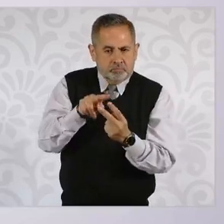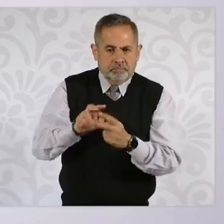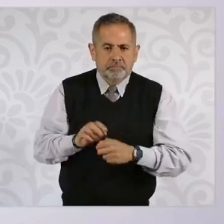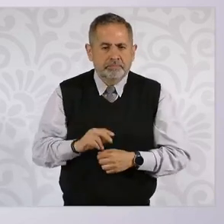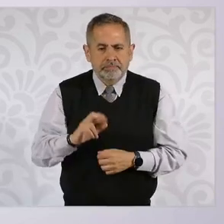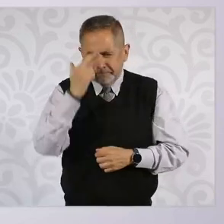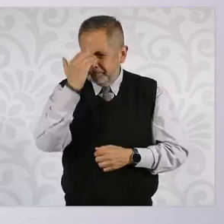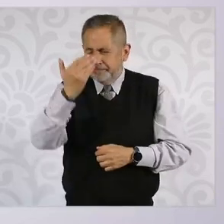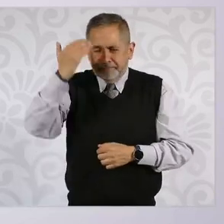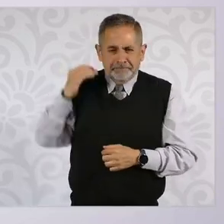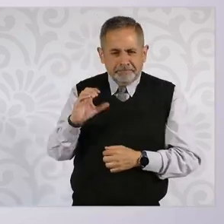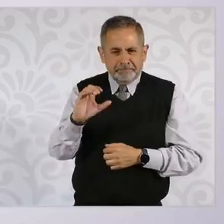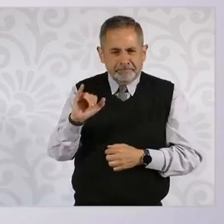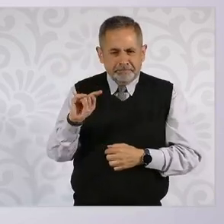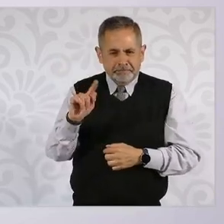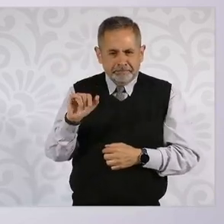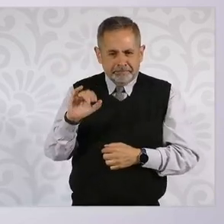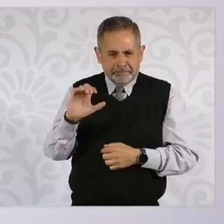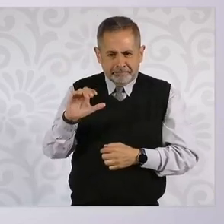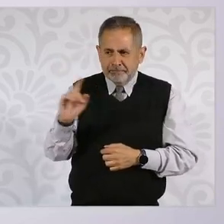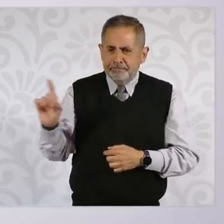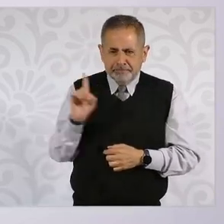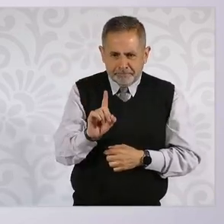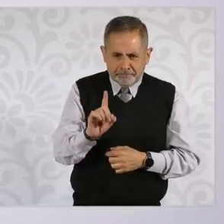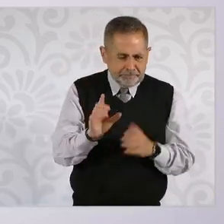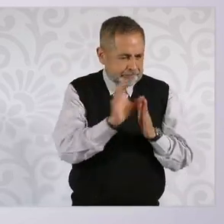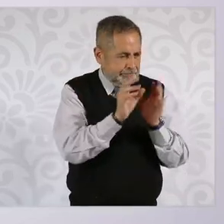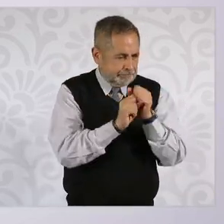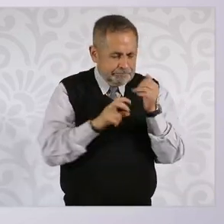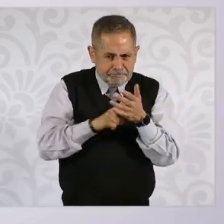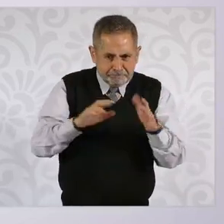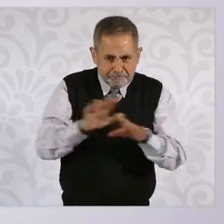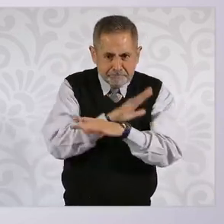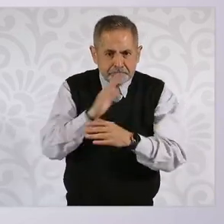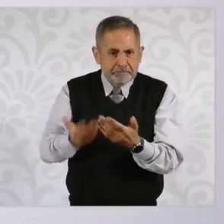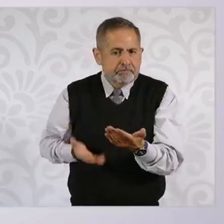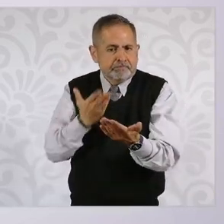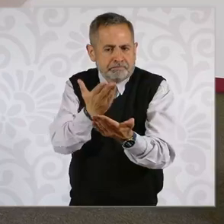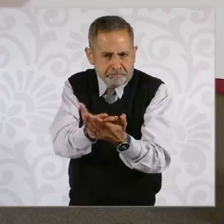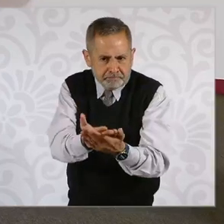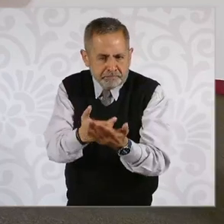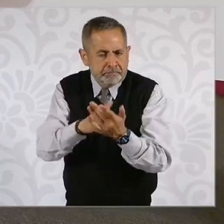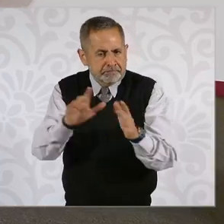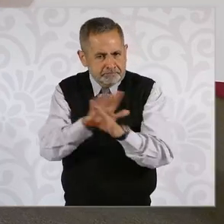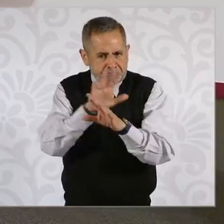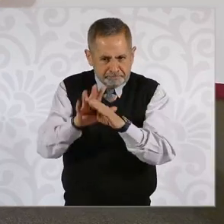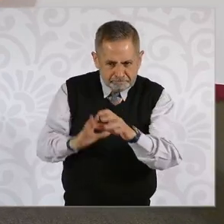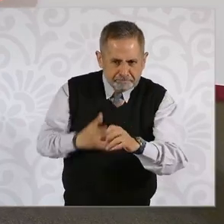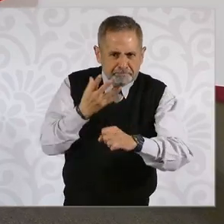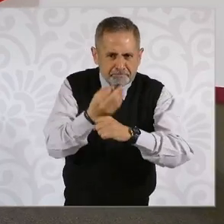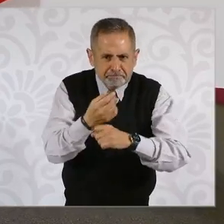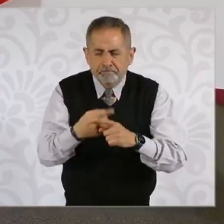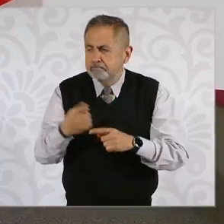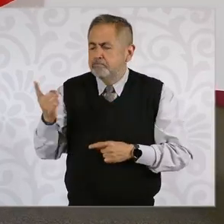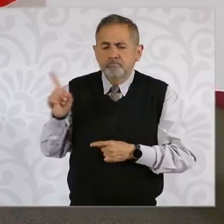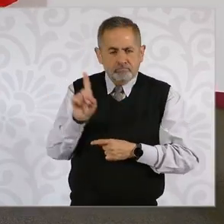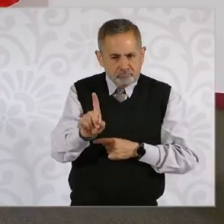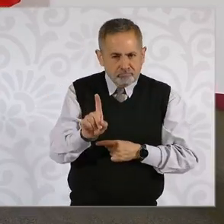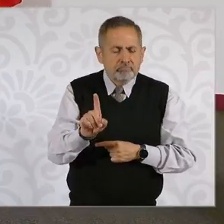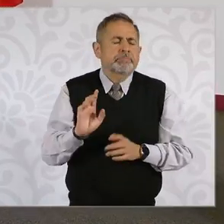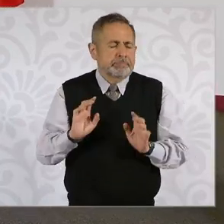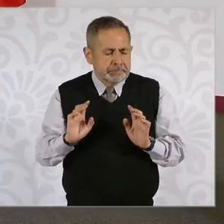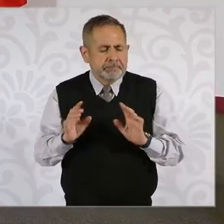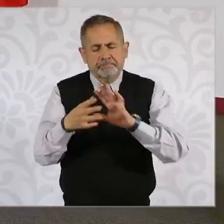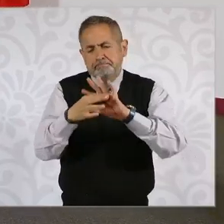estuvo aquí Citlali cuando se presentaron las modificaciones constitucionales, la propuesta de modificaciones constitucionales y legales